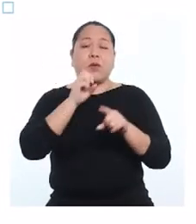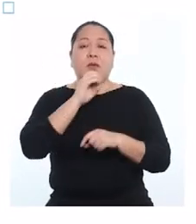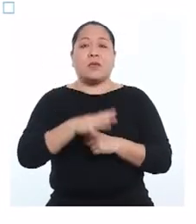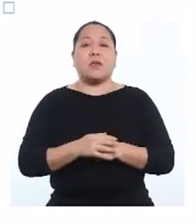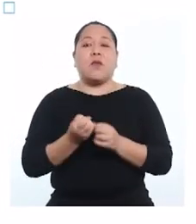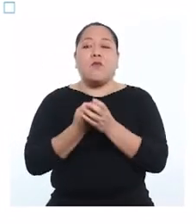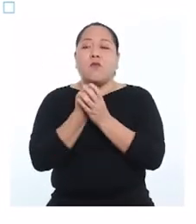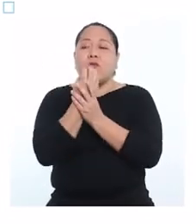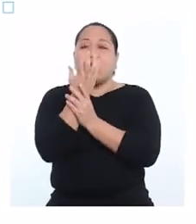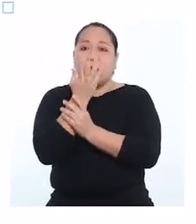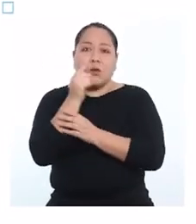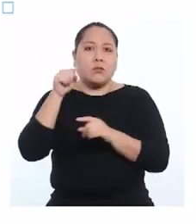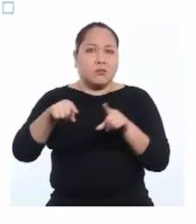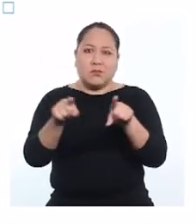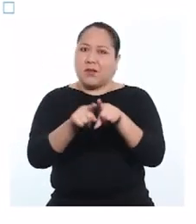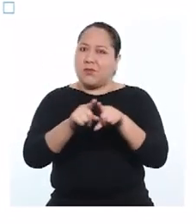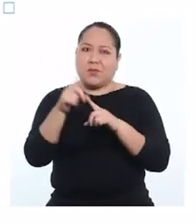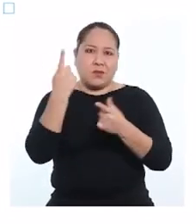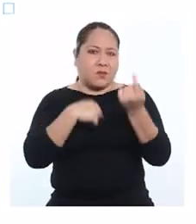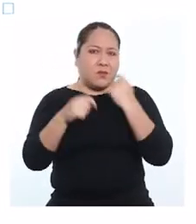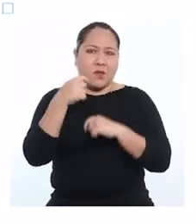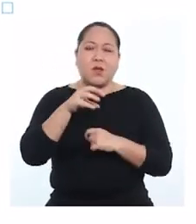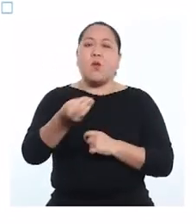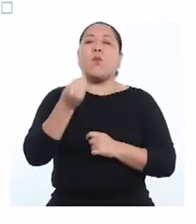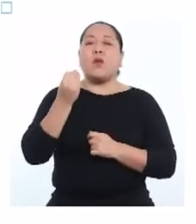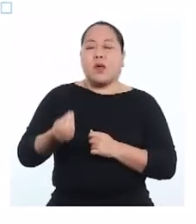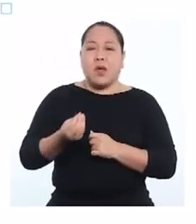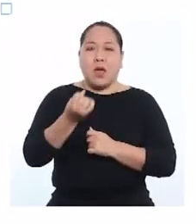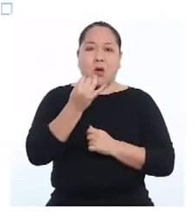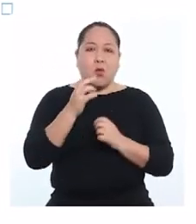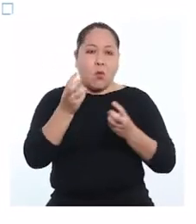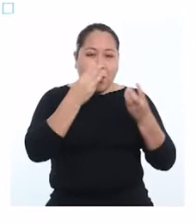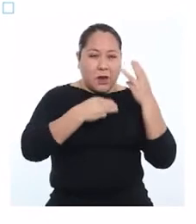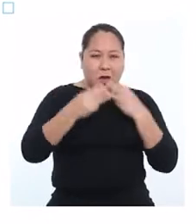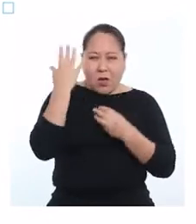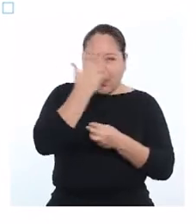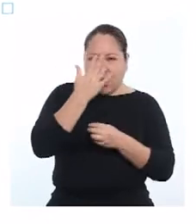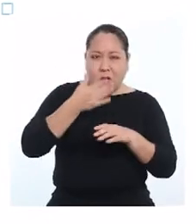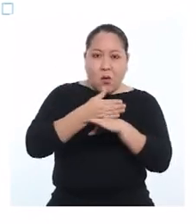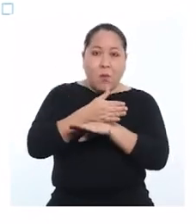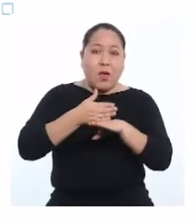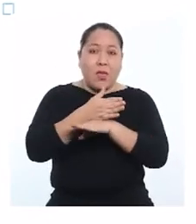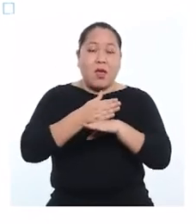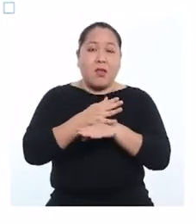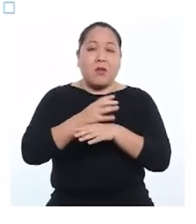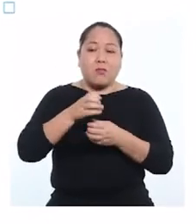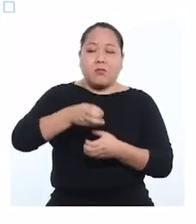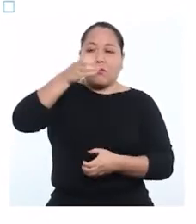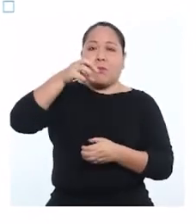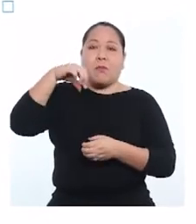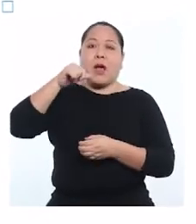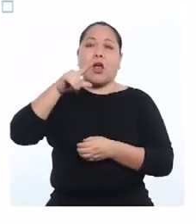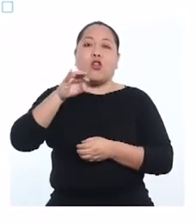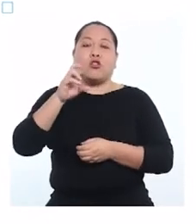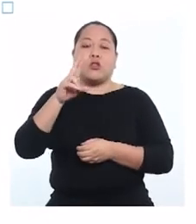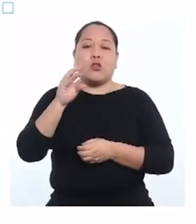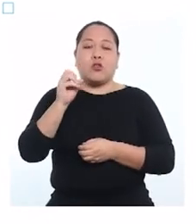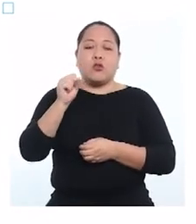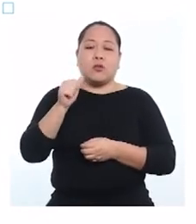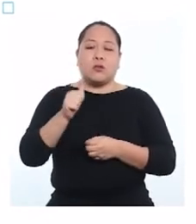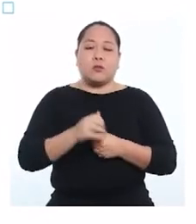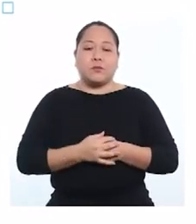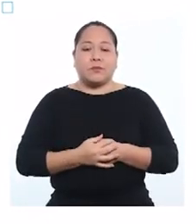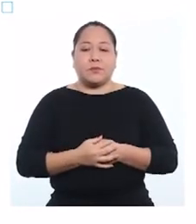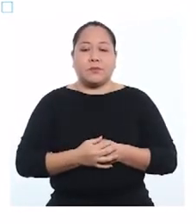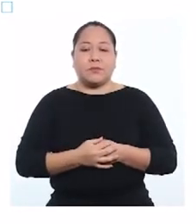El informe indica también que la flora no es ajena a este comercio, ya que existe un mercado negro de madera de palo de